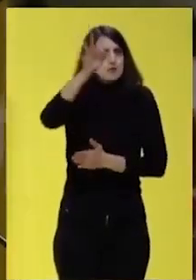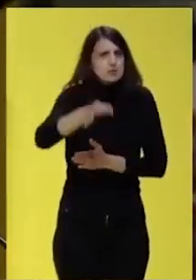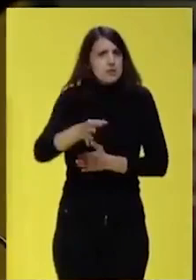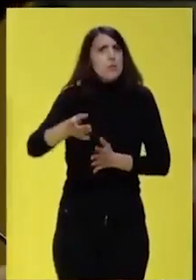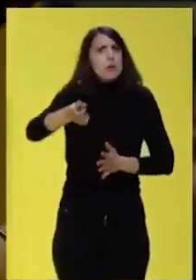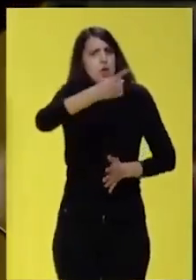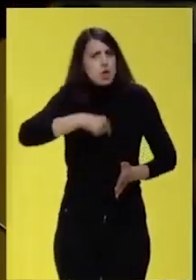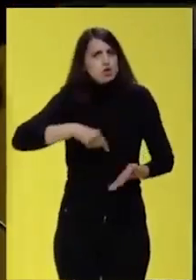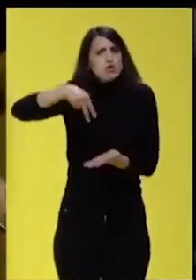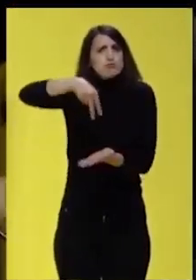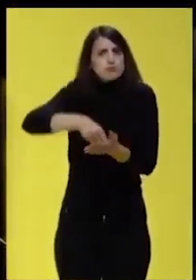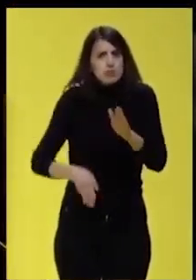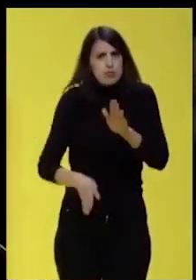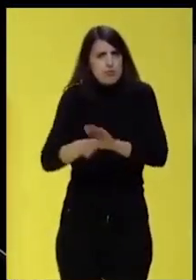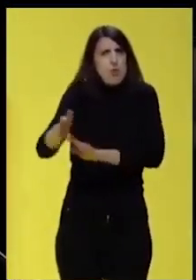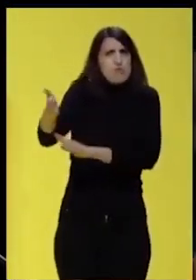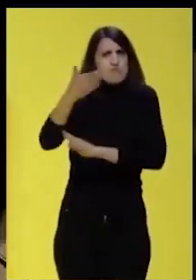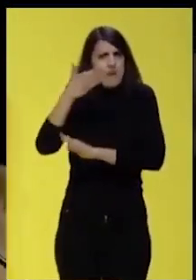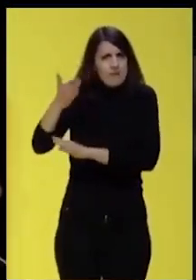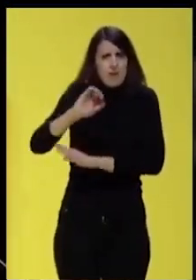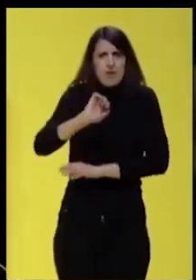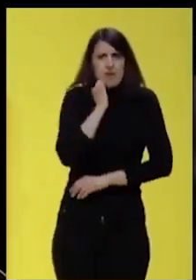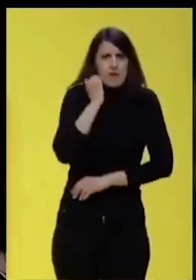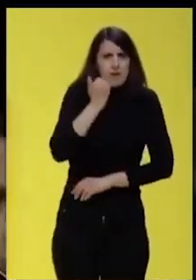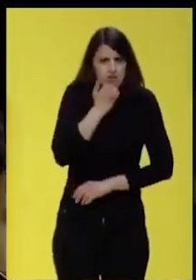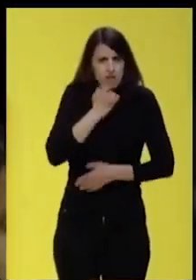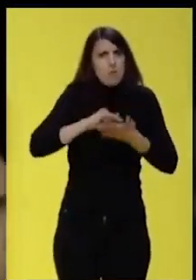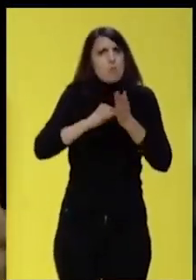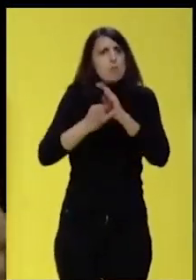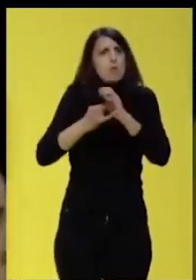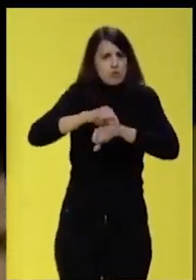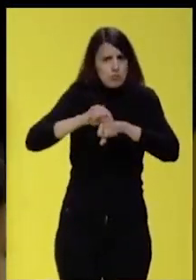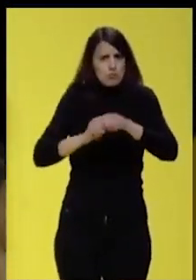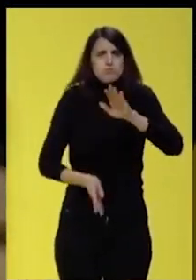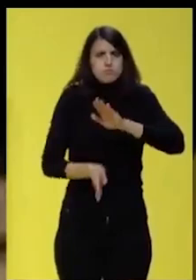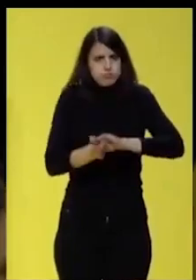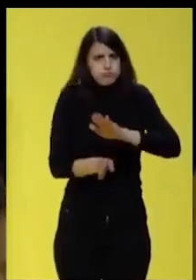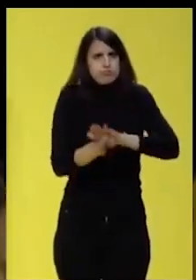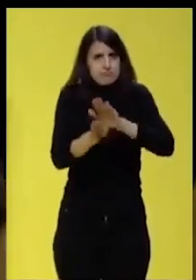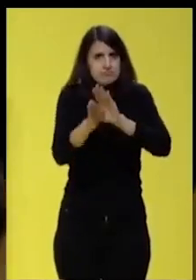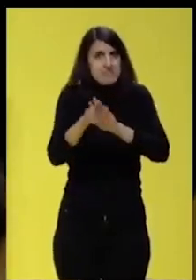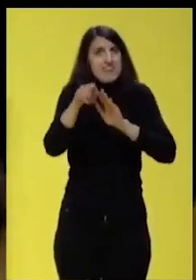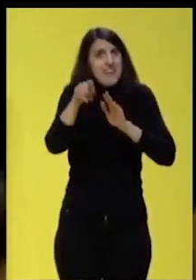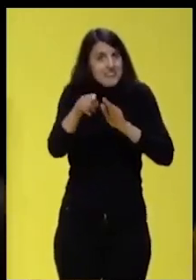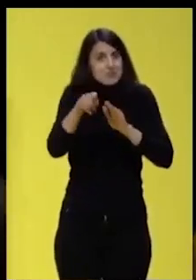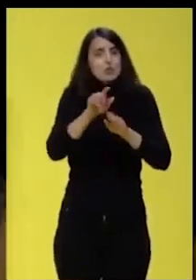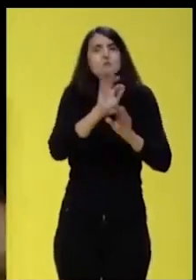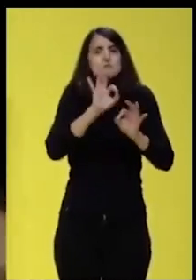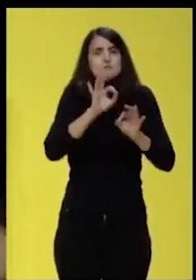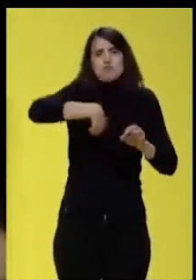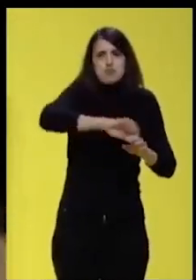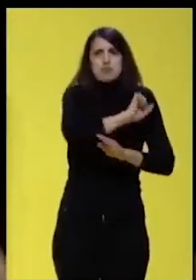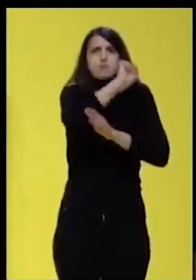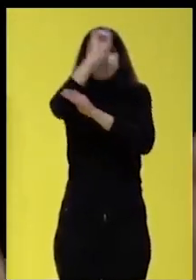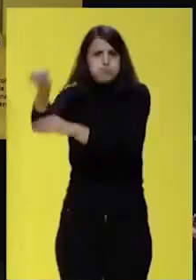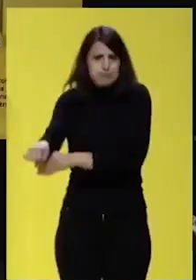banderas, con nuestras reivindicaciones, con nuestros proyectos políticos. Y esa es vuestra derrota. Esa es